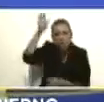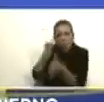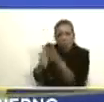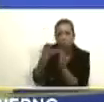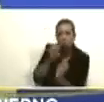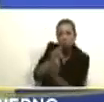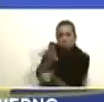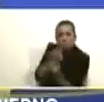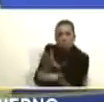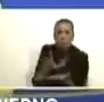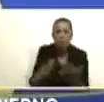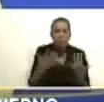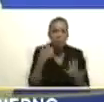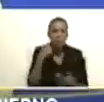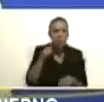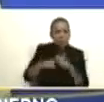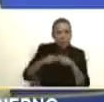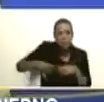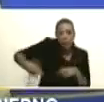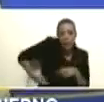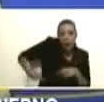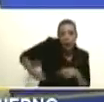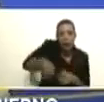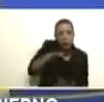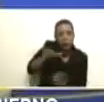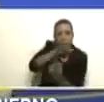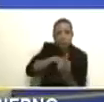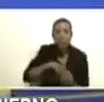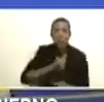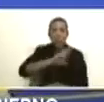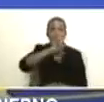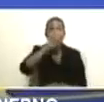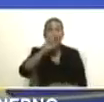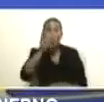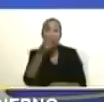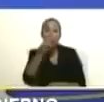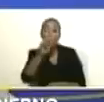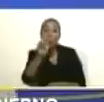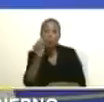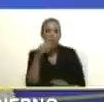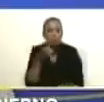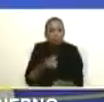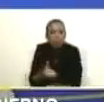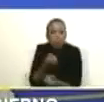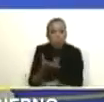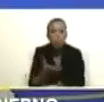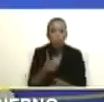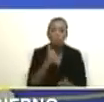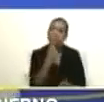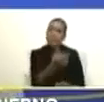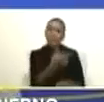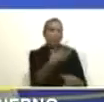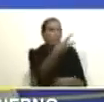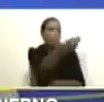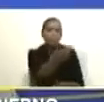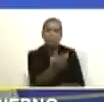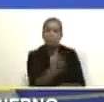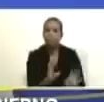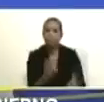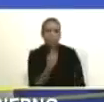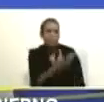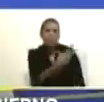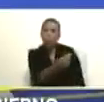sembradores de ceniza, como decía Augusto Mijares, digámosle no